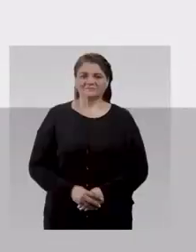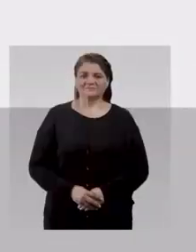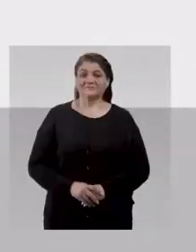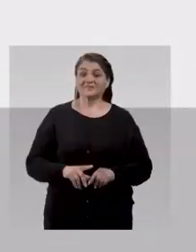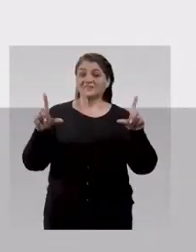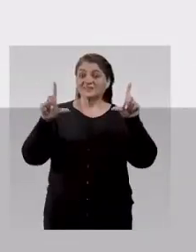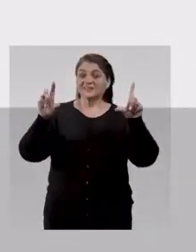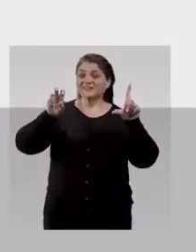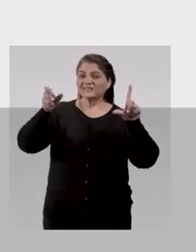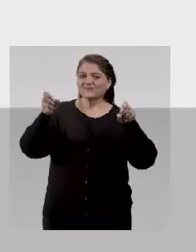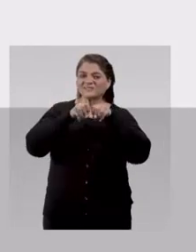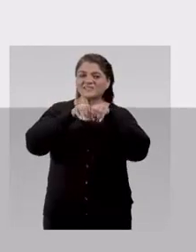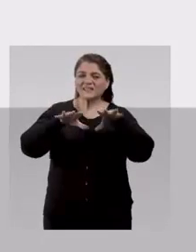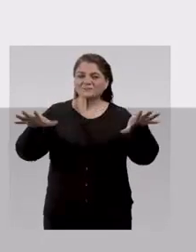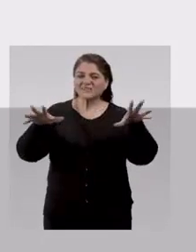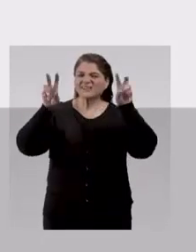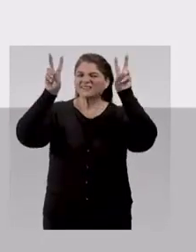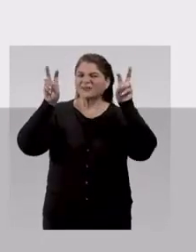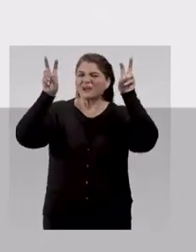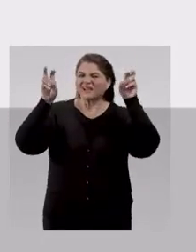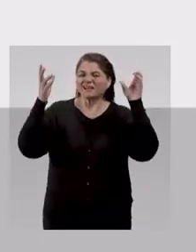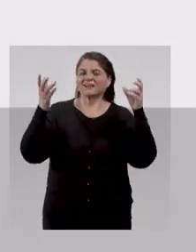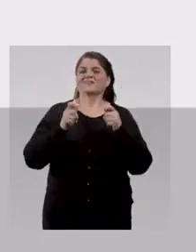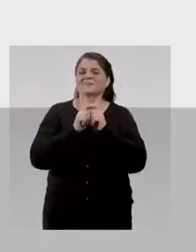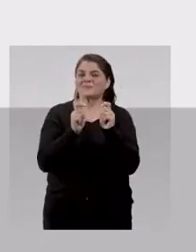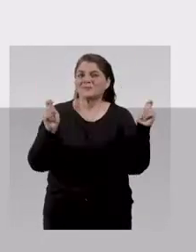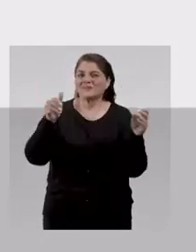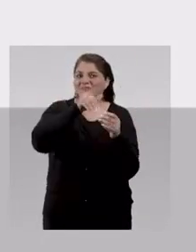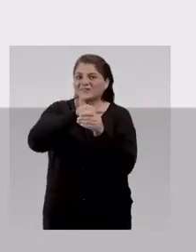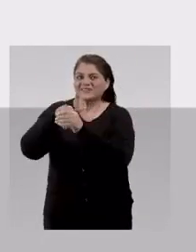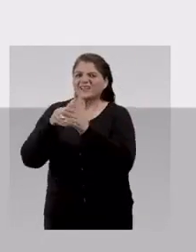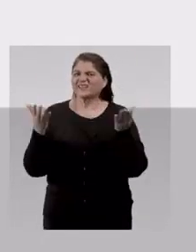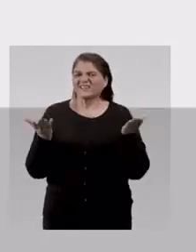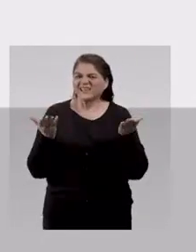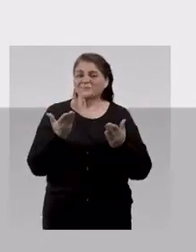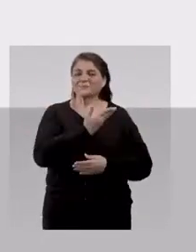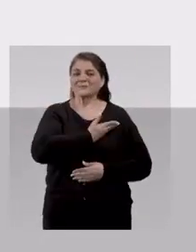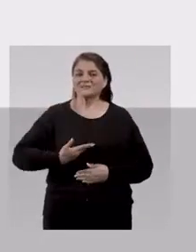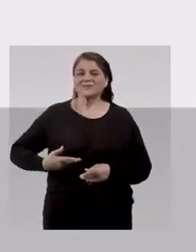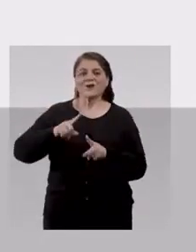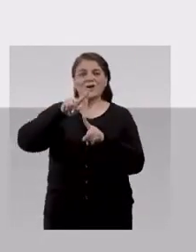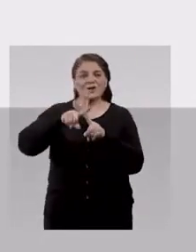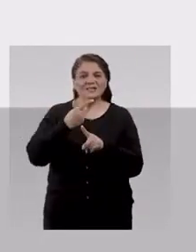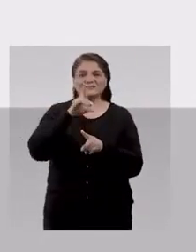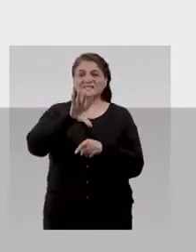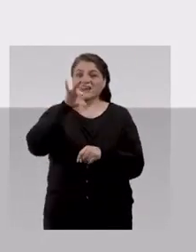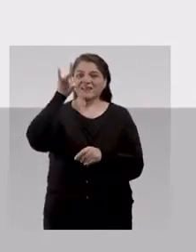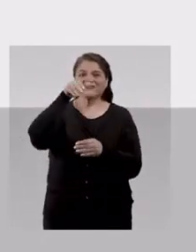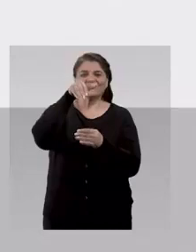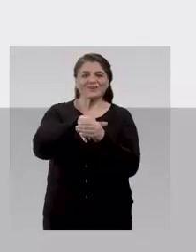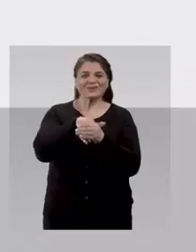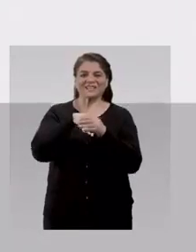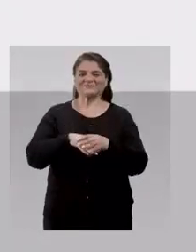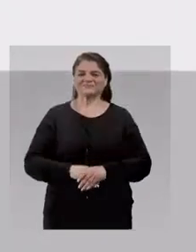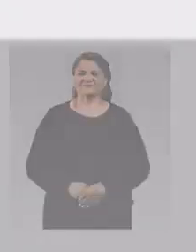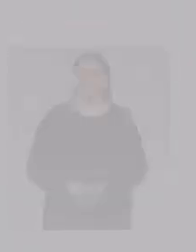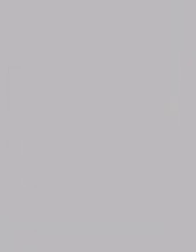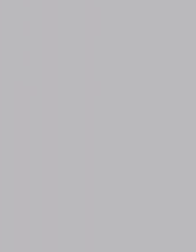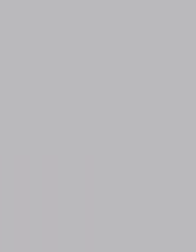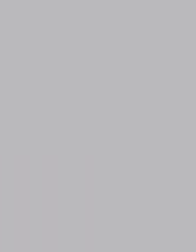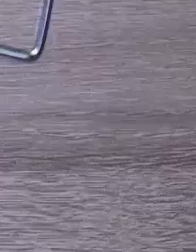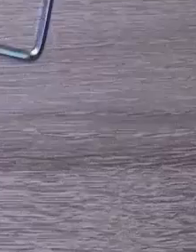Los canales de televisión transmitirán conjuntamente la franja electoral correspondiente a la segunda vuelta presidencial.